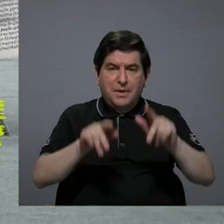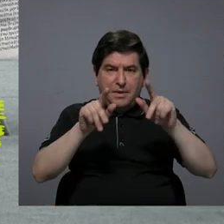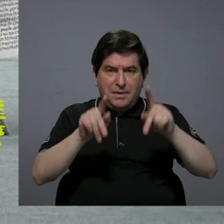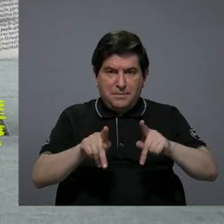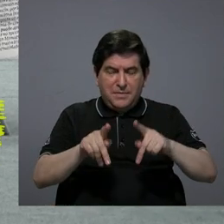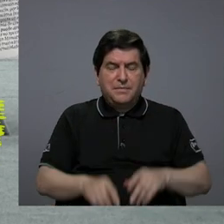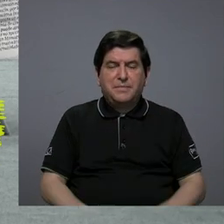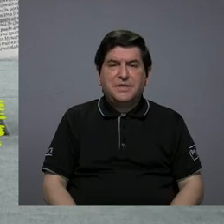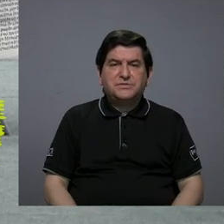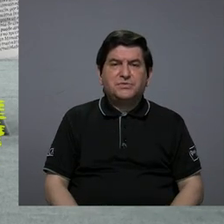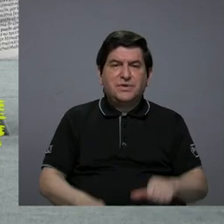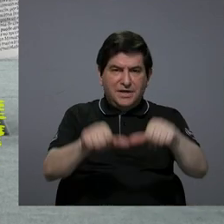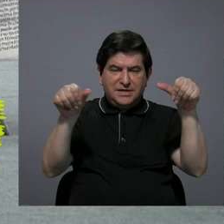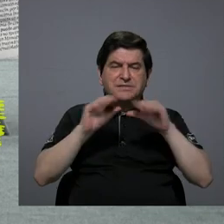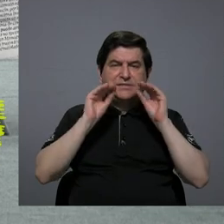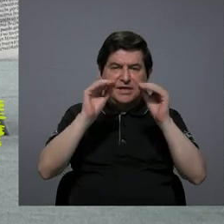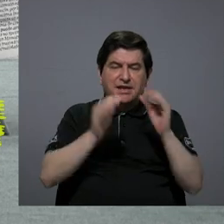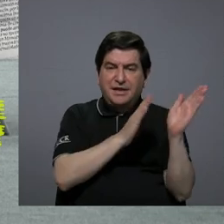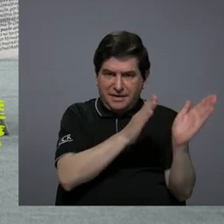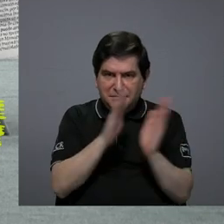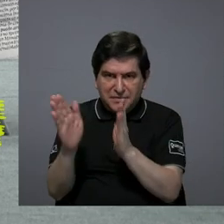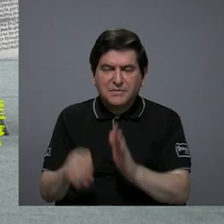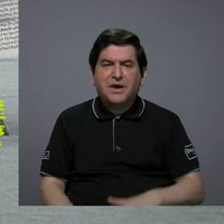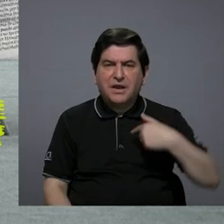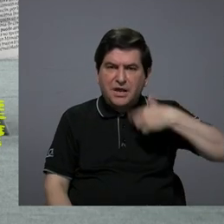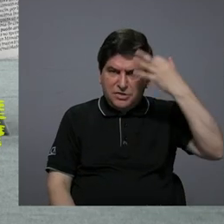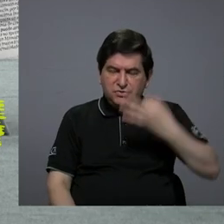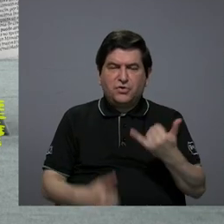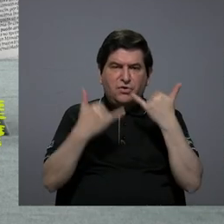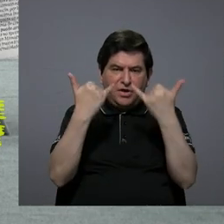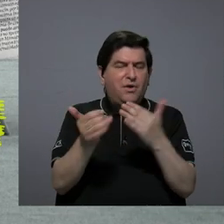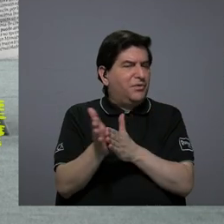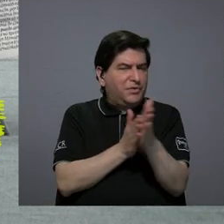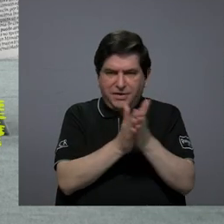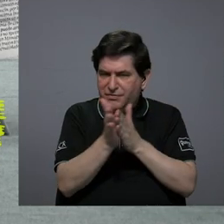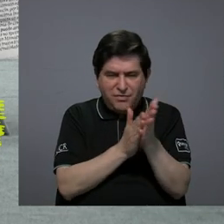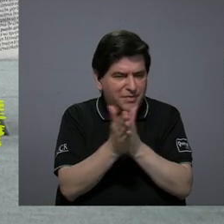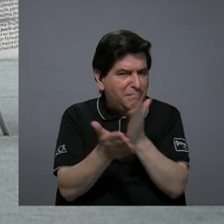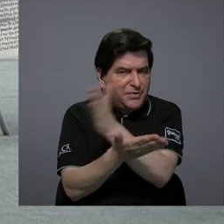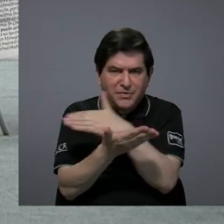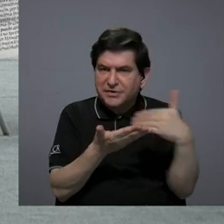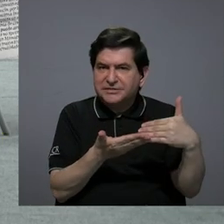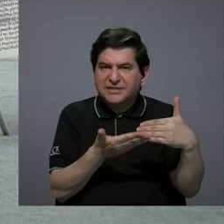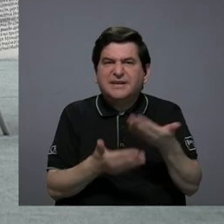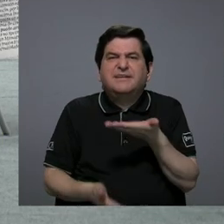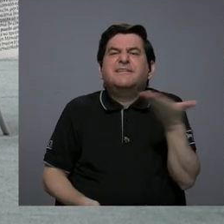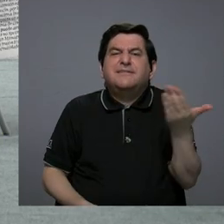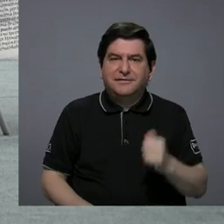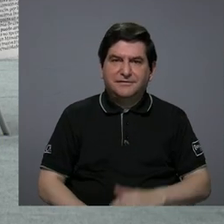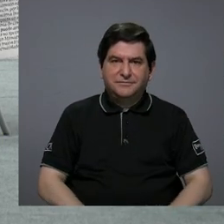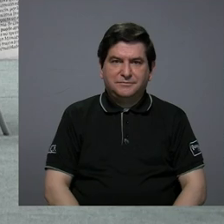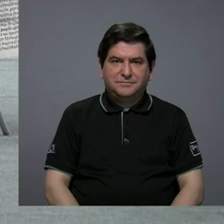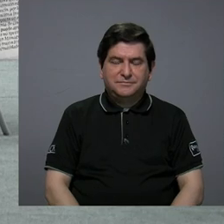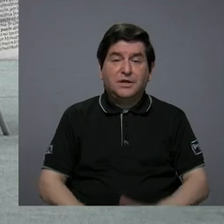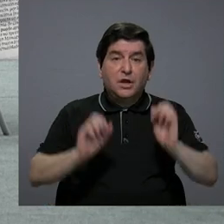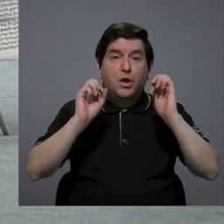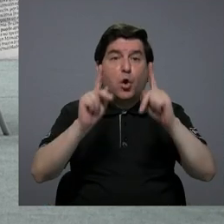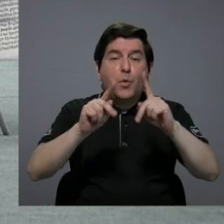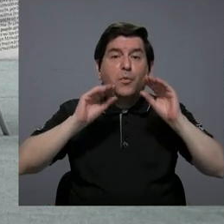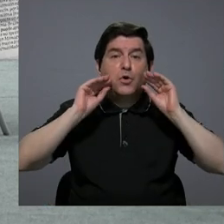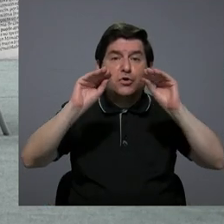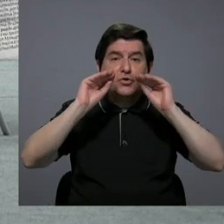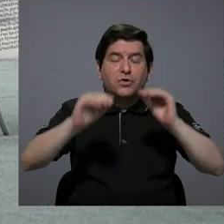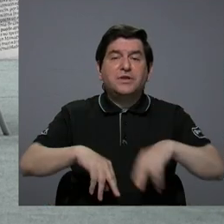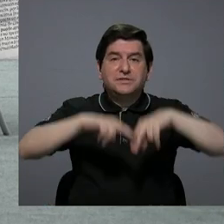docente hoy tenemos algo que yo creo que no le estamos sacando provecho que son las posibilidades de la